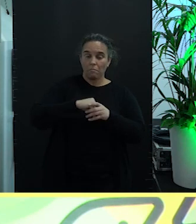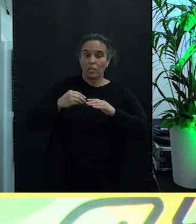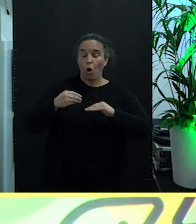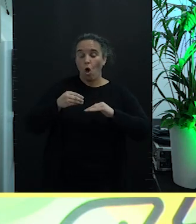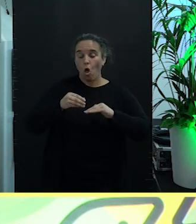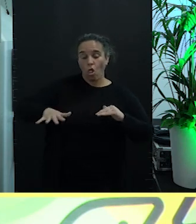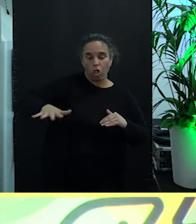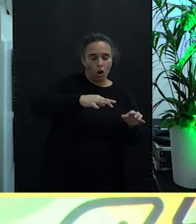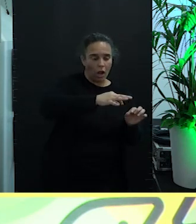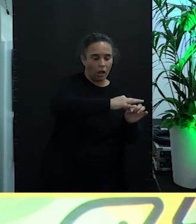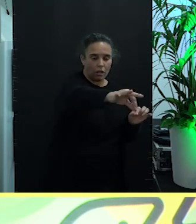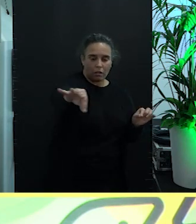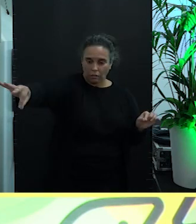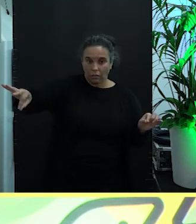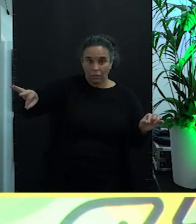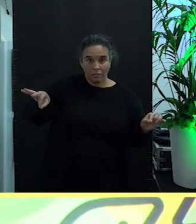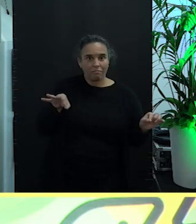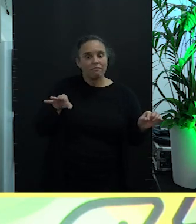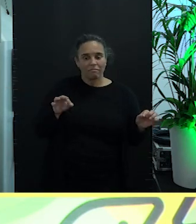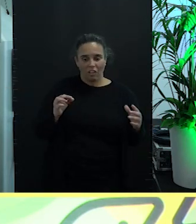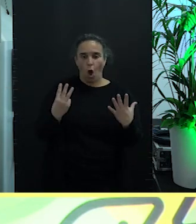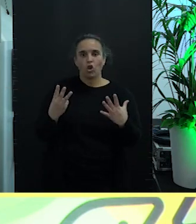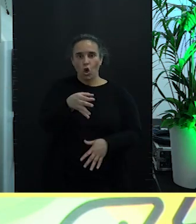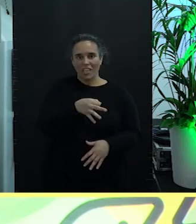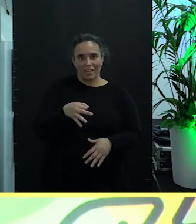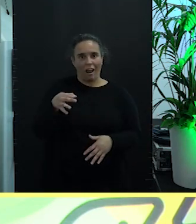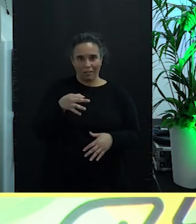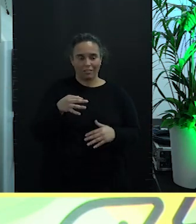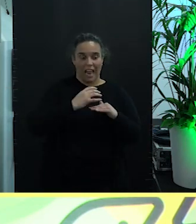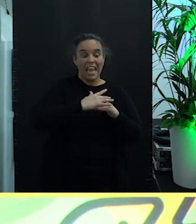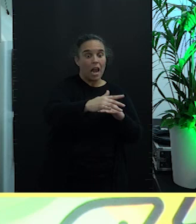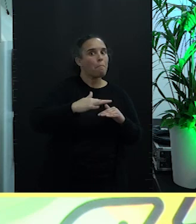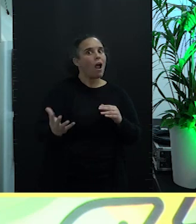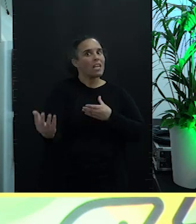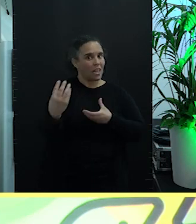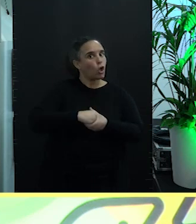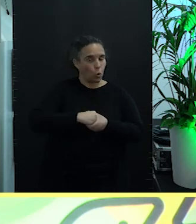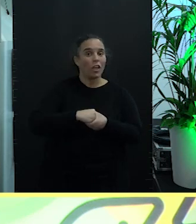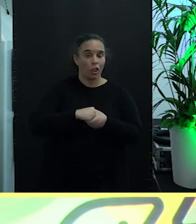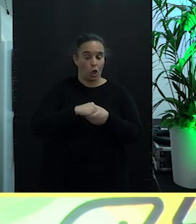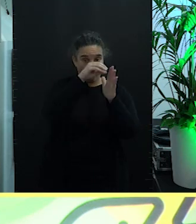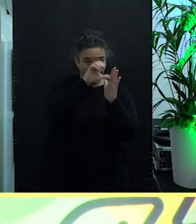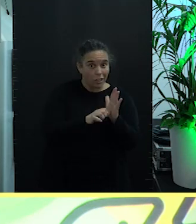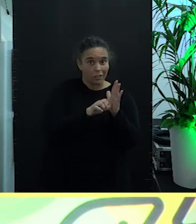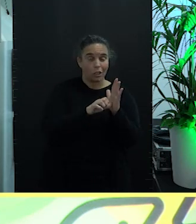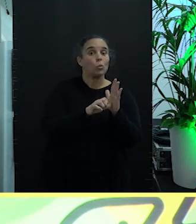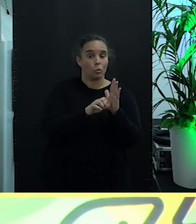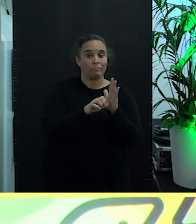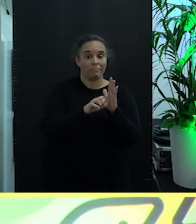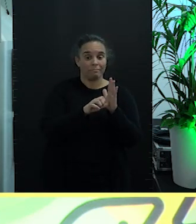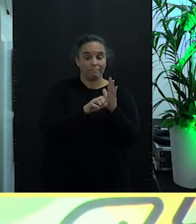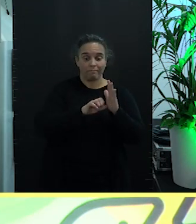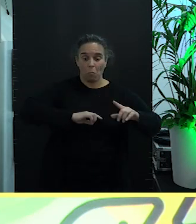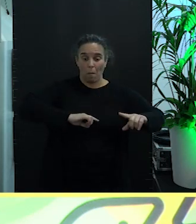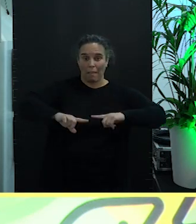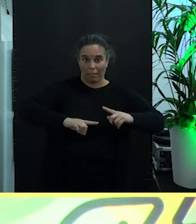de las ocho islas establecidas en el propio Estatuto, constituyendo un